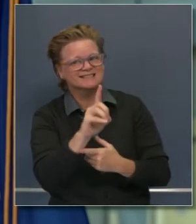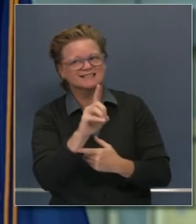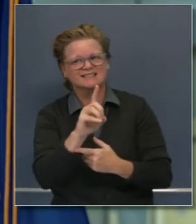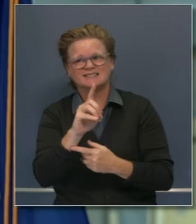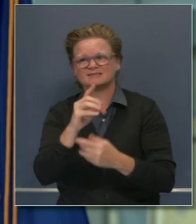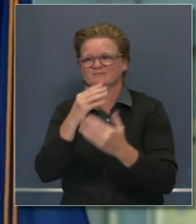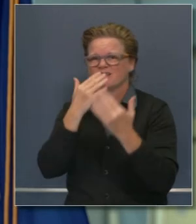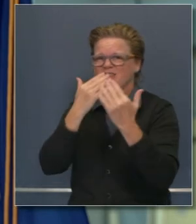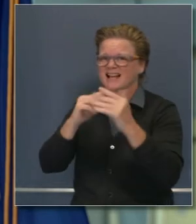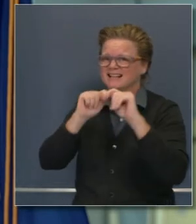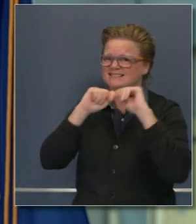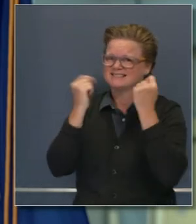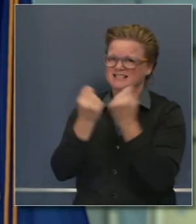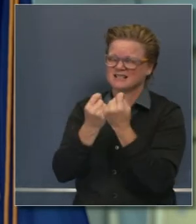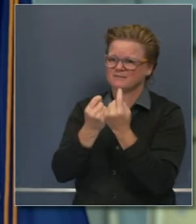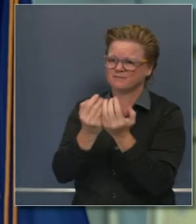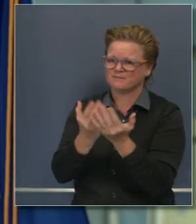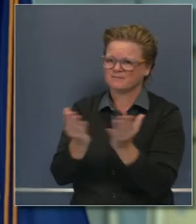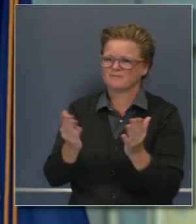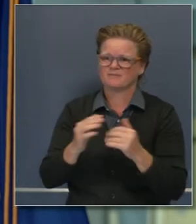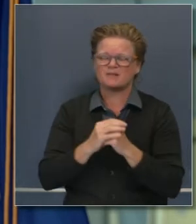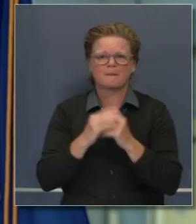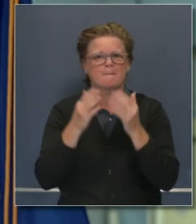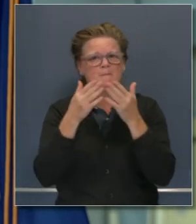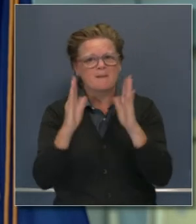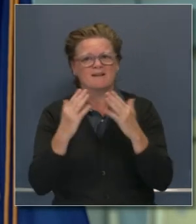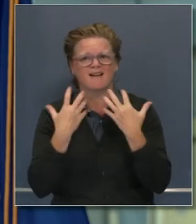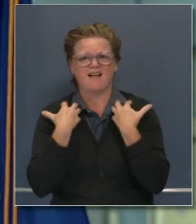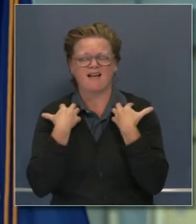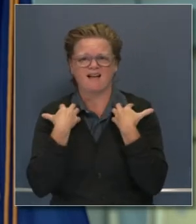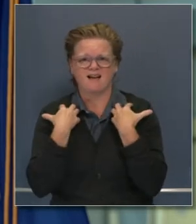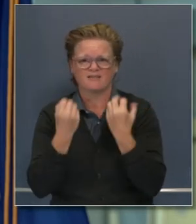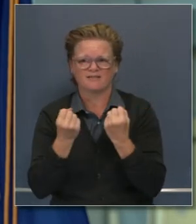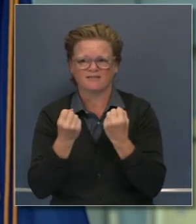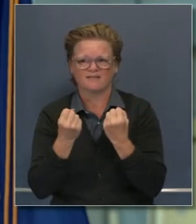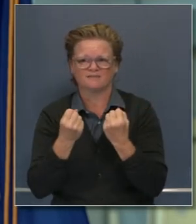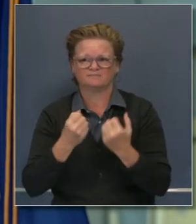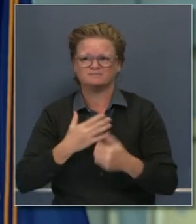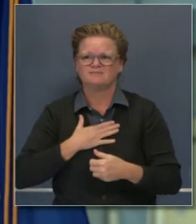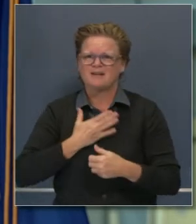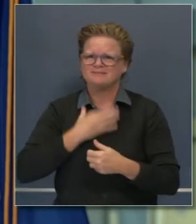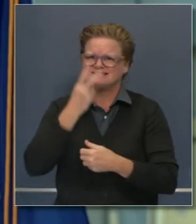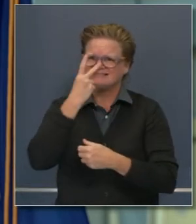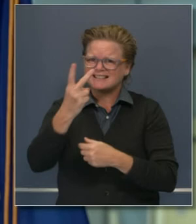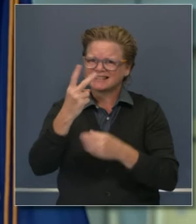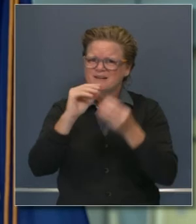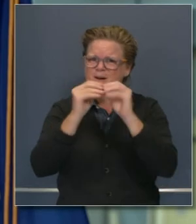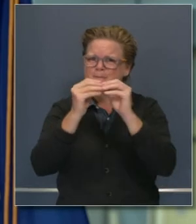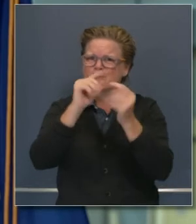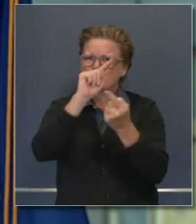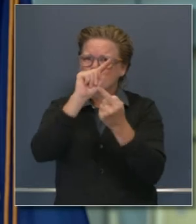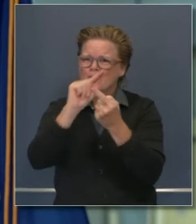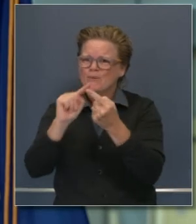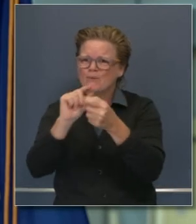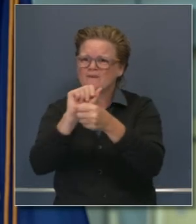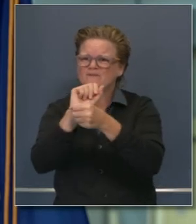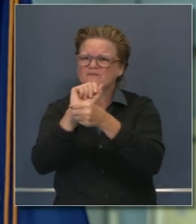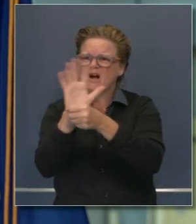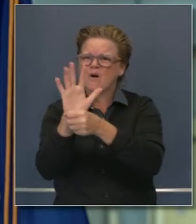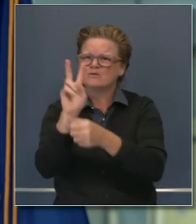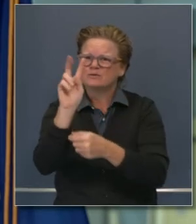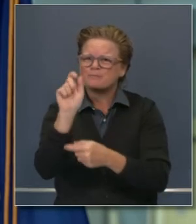semana. Gracias a EDD, gracias a Public Health, es agradable ver el índice de positividad de 2.8 por ciento